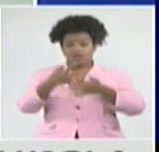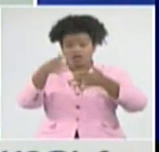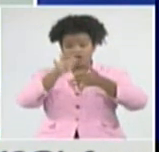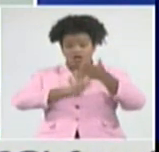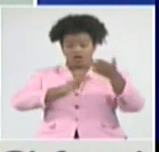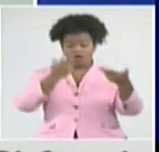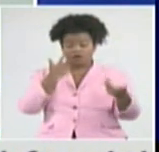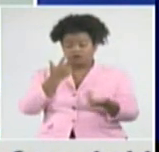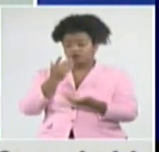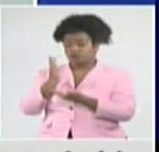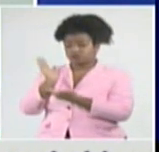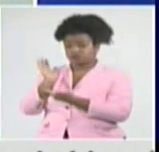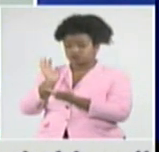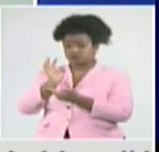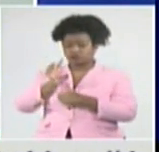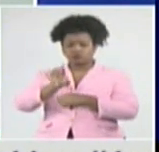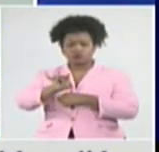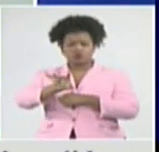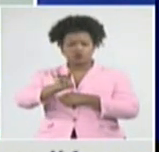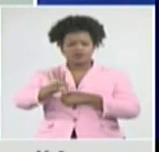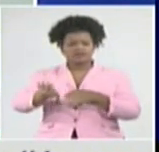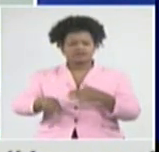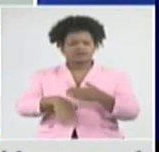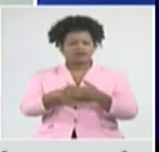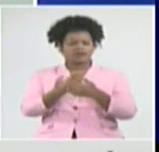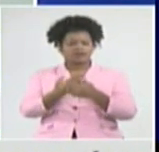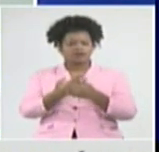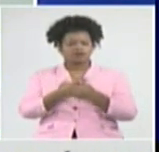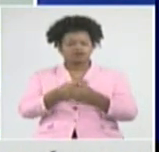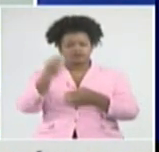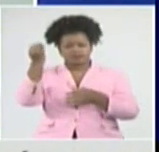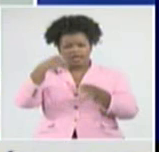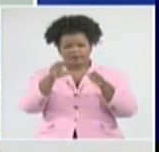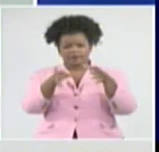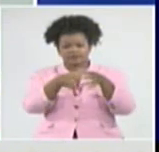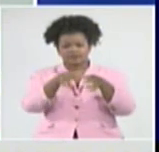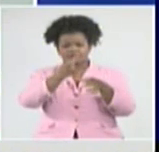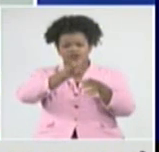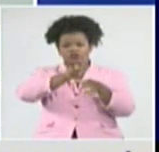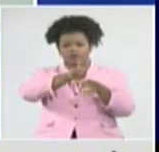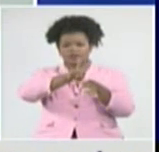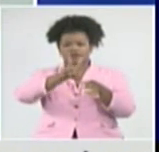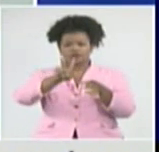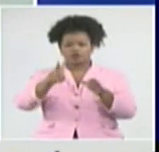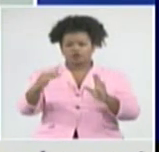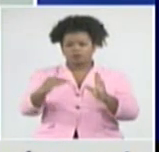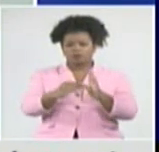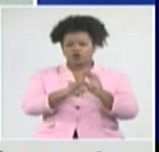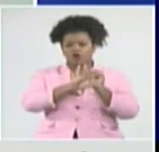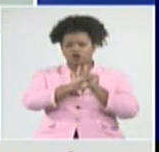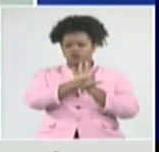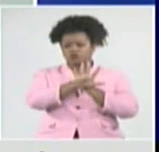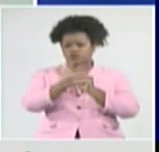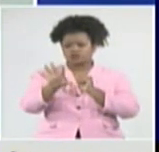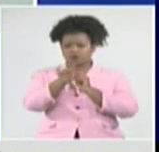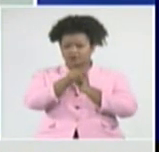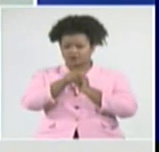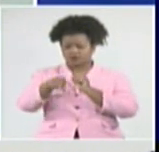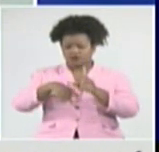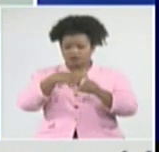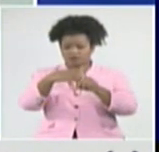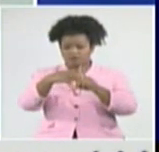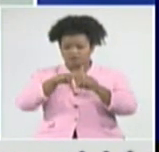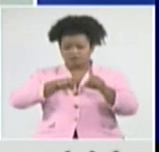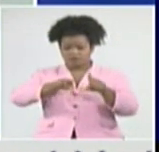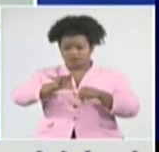15 días, de los 122.855 casos diagnosticados, en los últimos 15